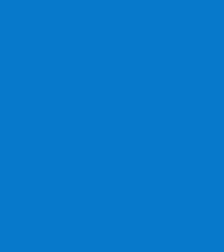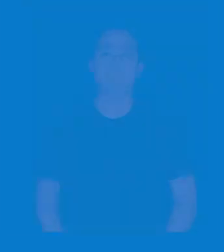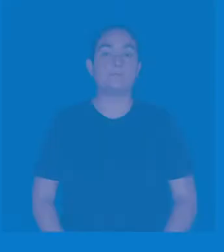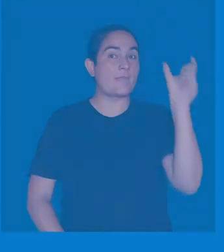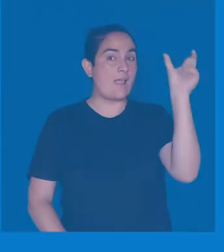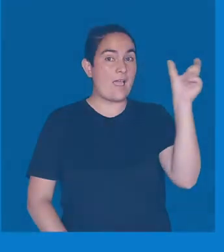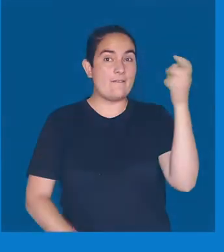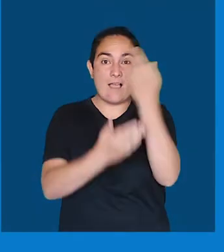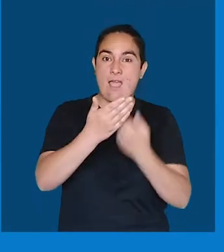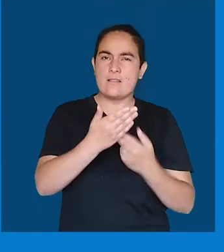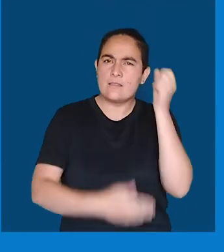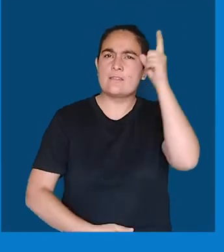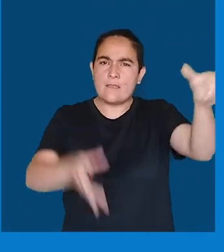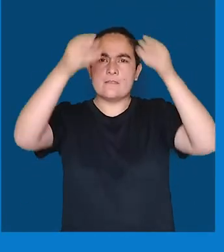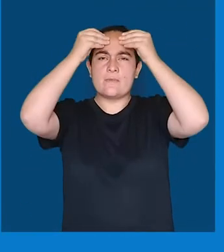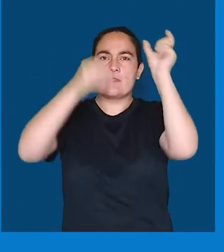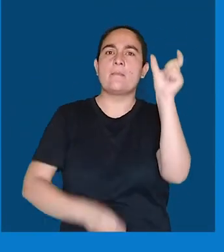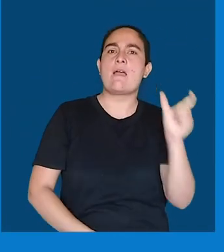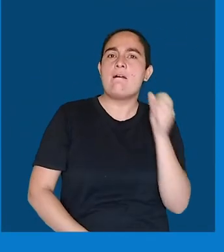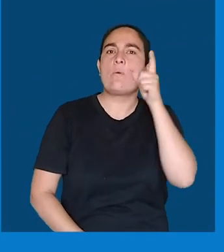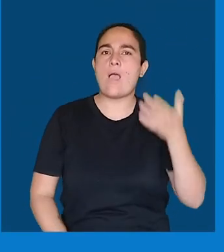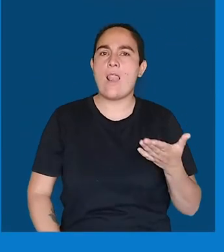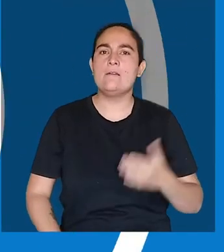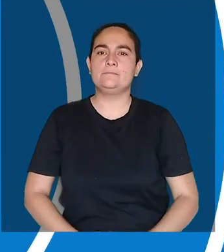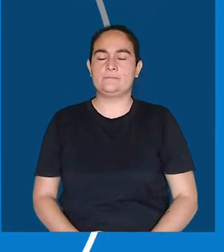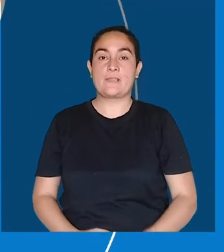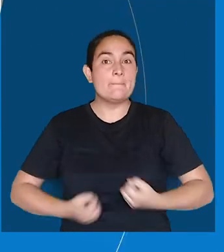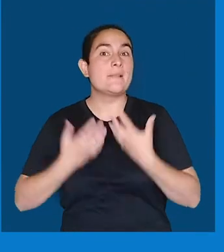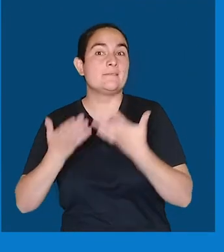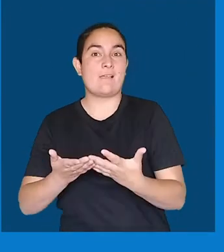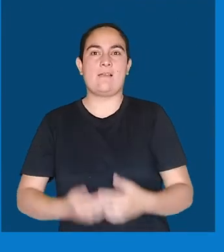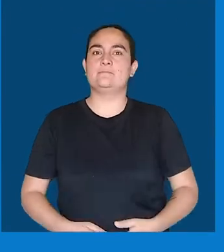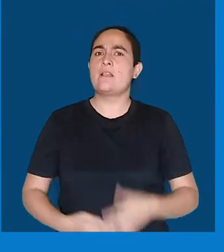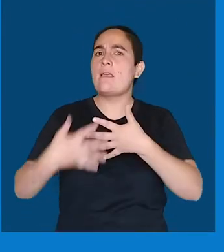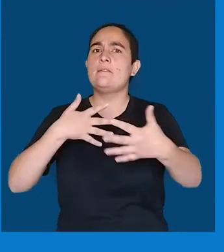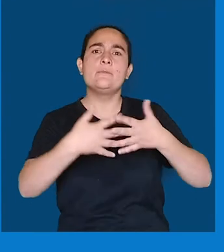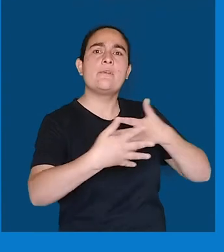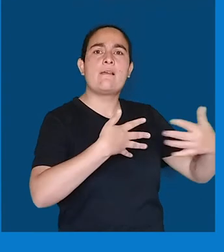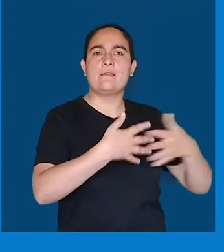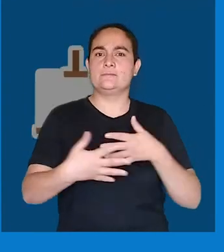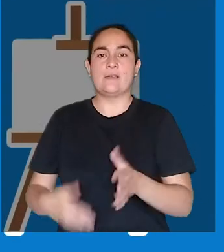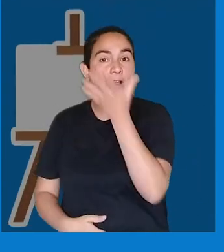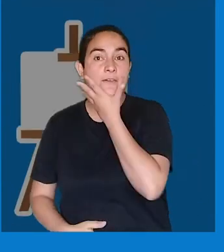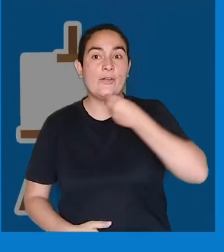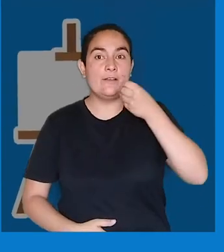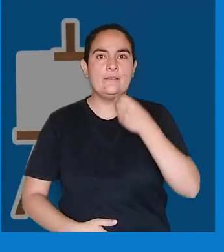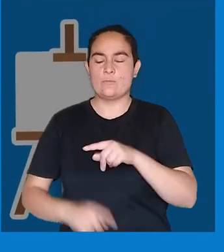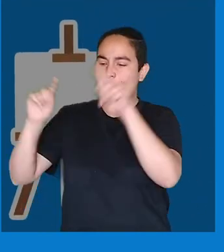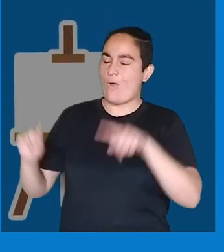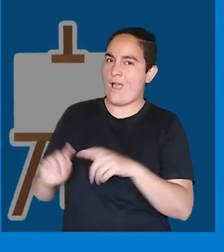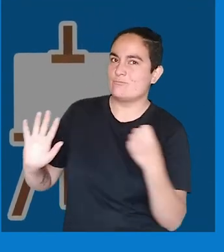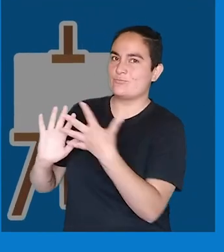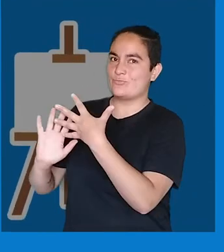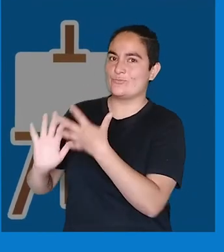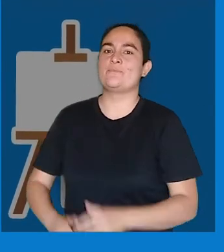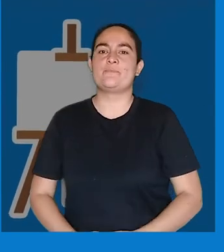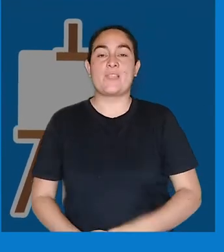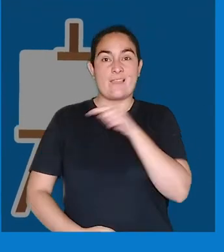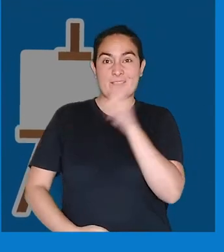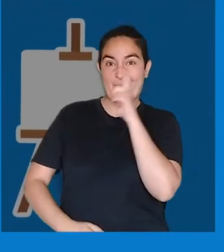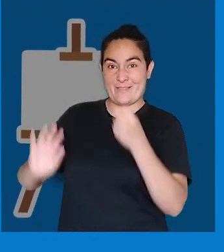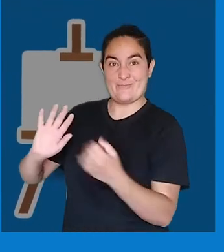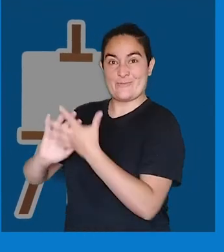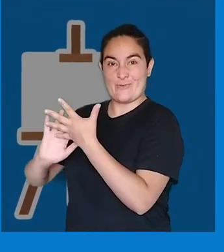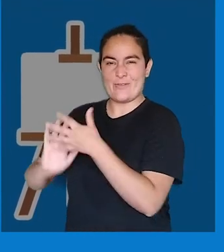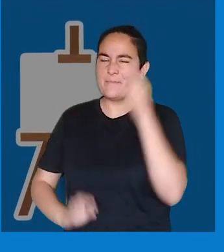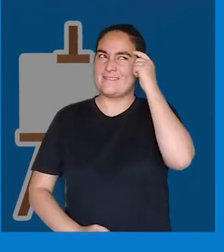¿Qué palabras se vienen a tu mente con la palabra arte? ¿Expresión? ¿Naturaleza? ¿Belleza? ¿Manchas en